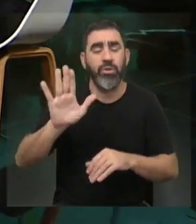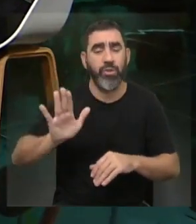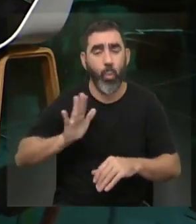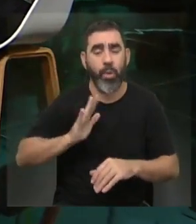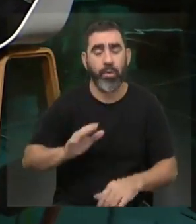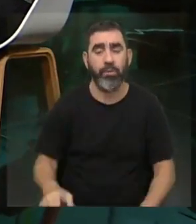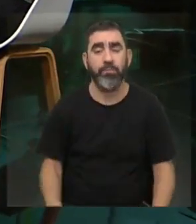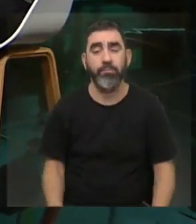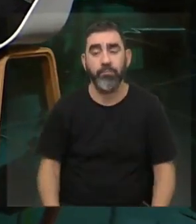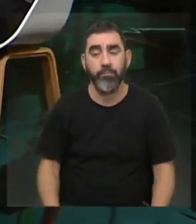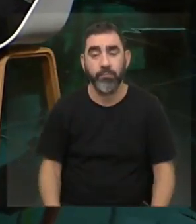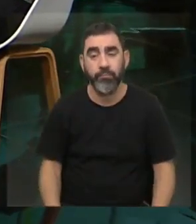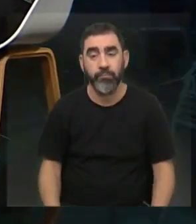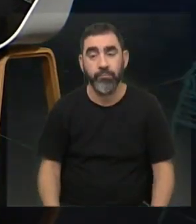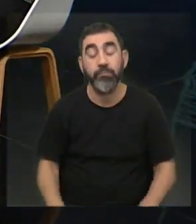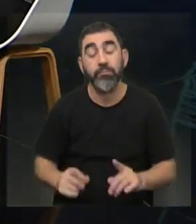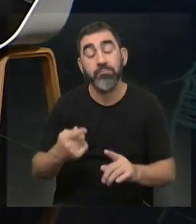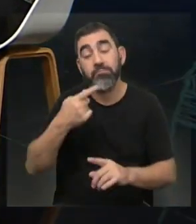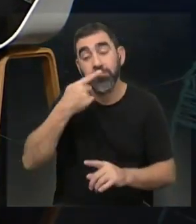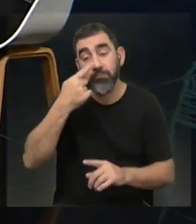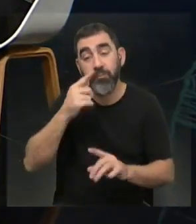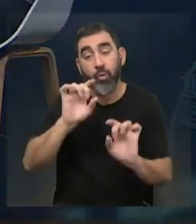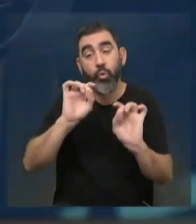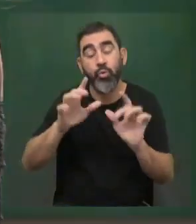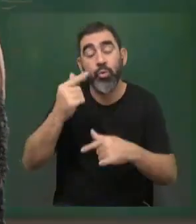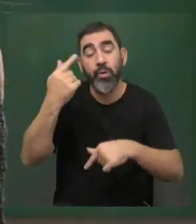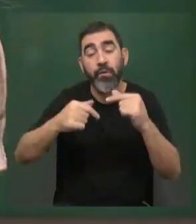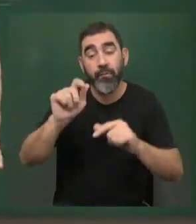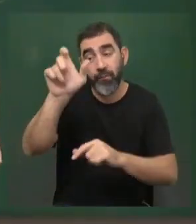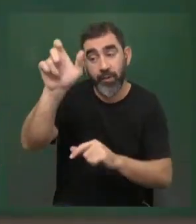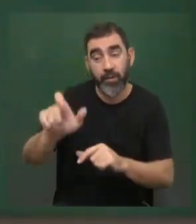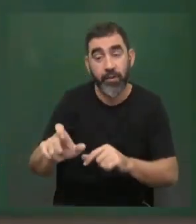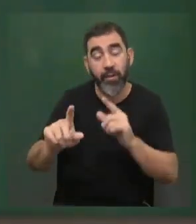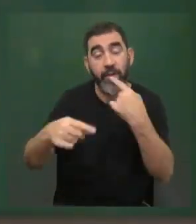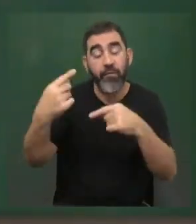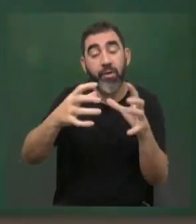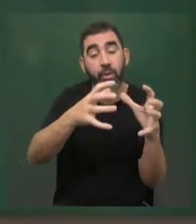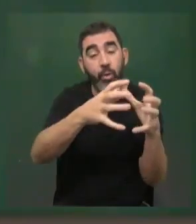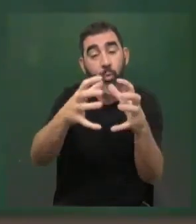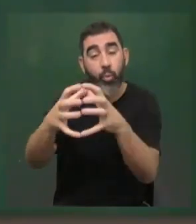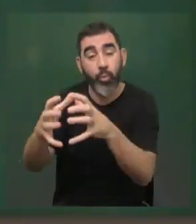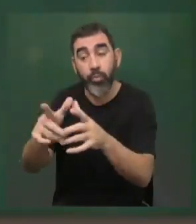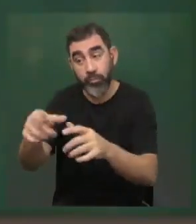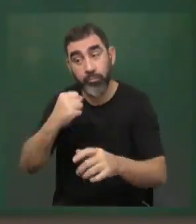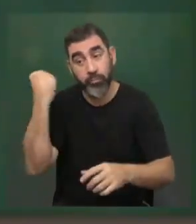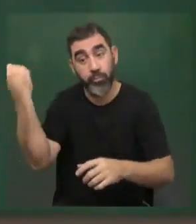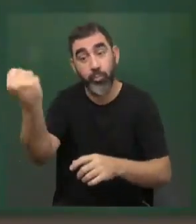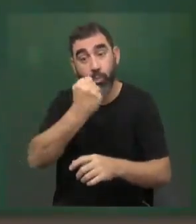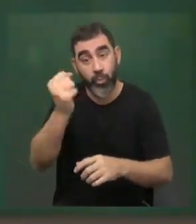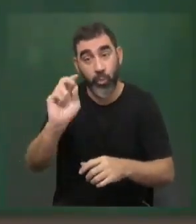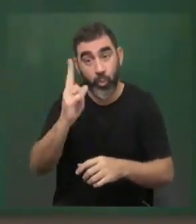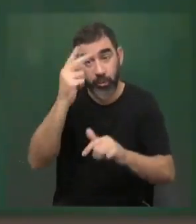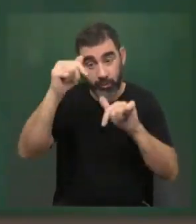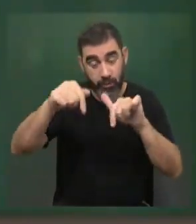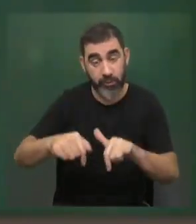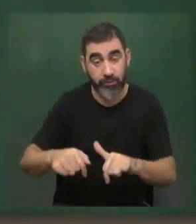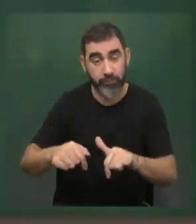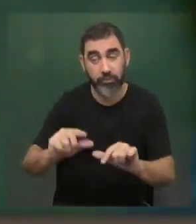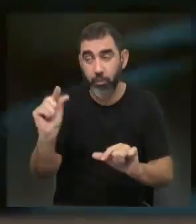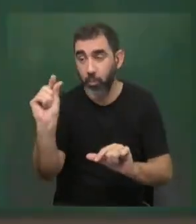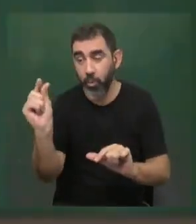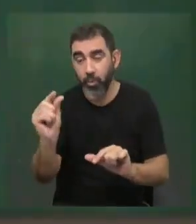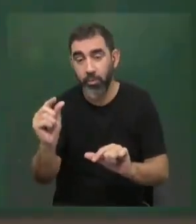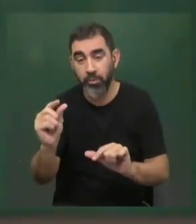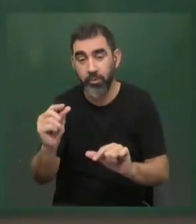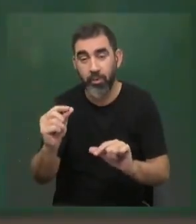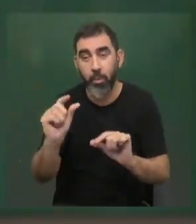Sí, y además lo interesante también es que somos no solo de diferentes perfiles, sino también de diferentes sectores, que eso es algo muy importante, creo que en Uruguay, que si bien somos pocos, estamos